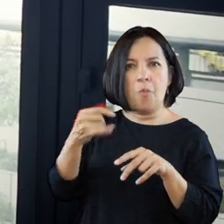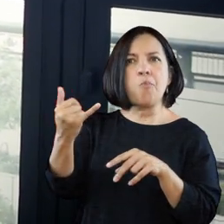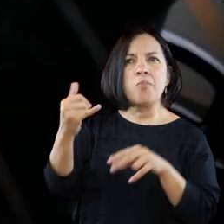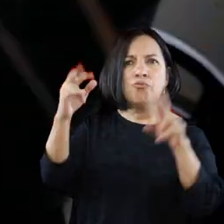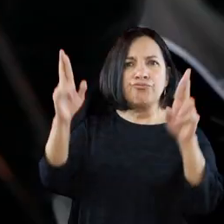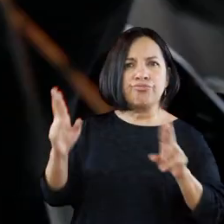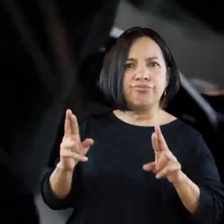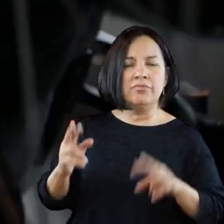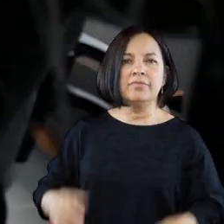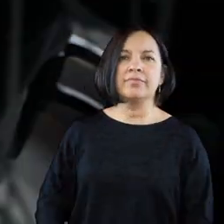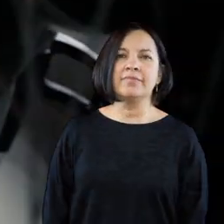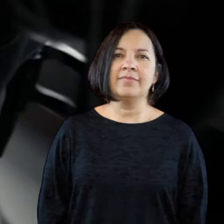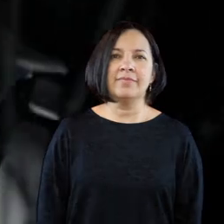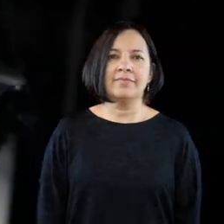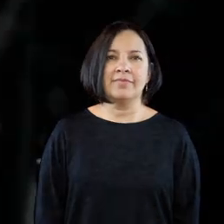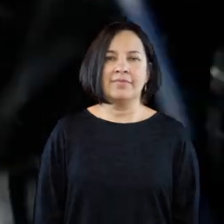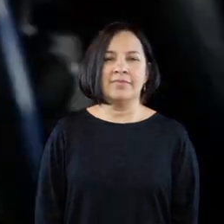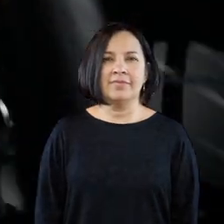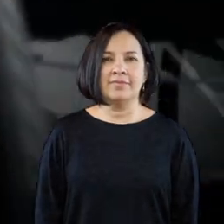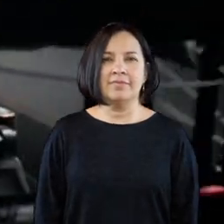y alarmas.